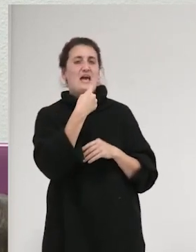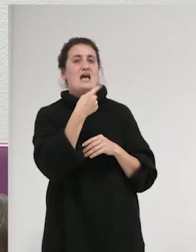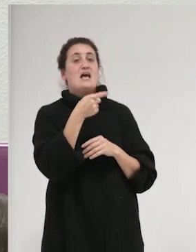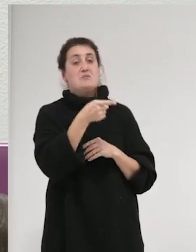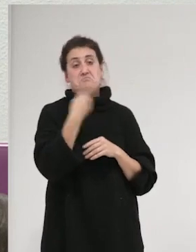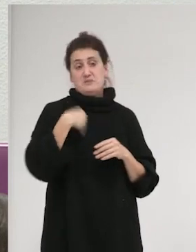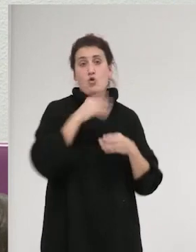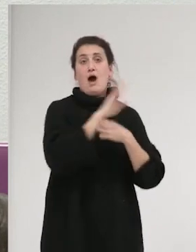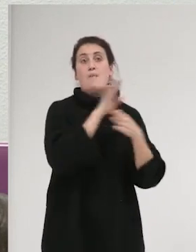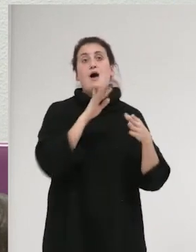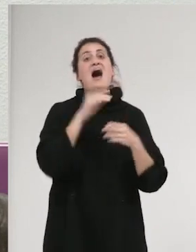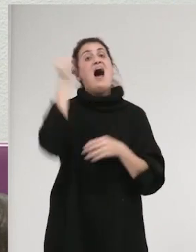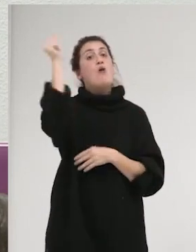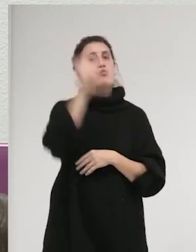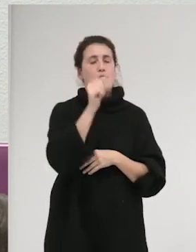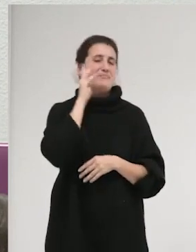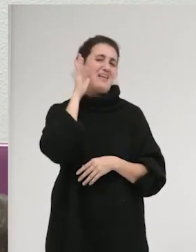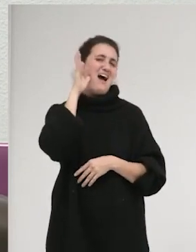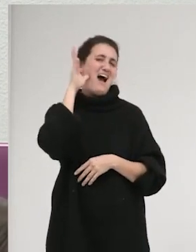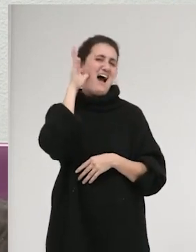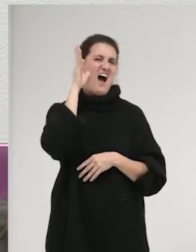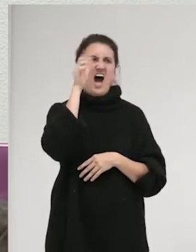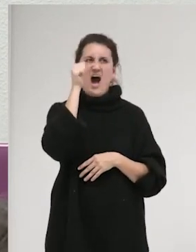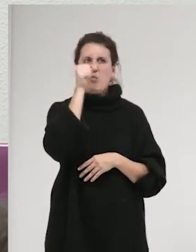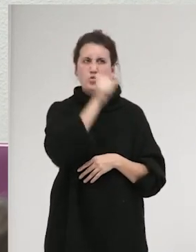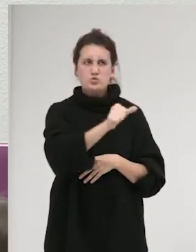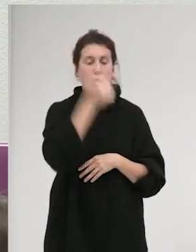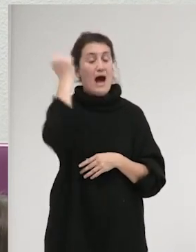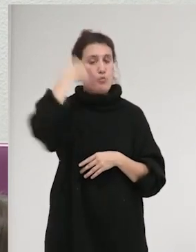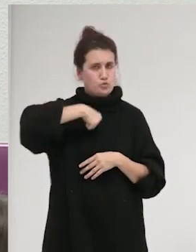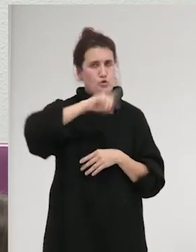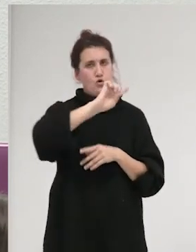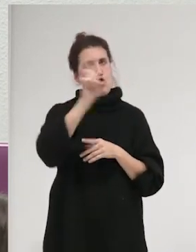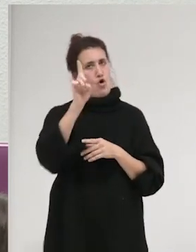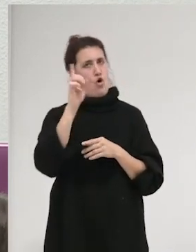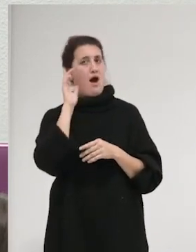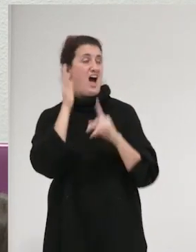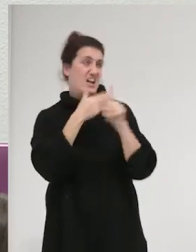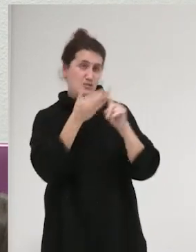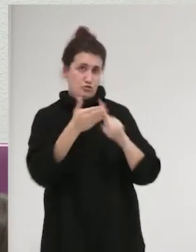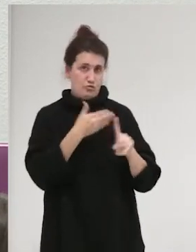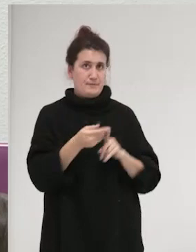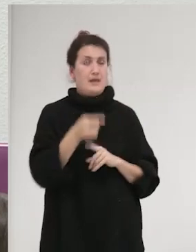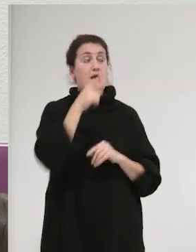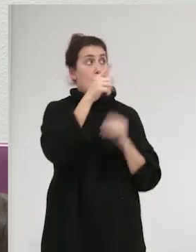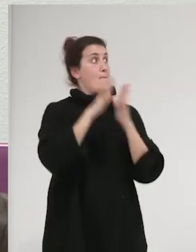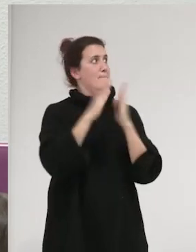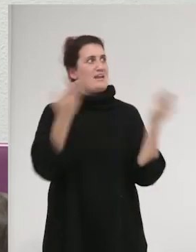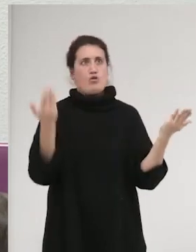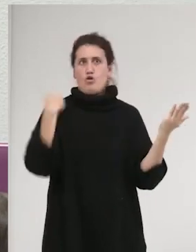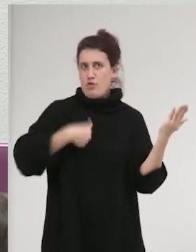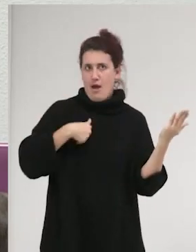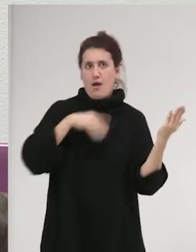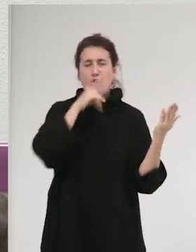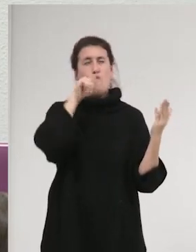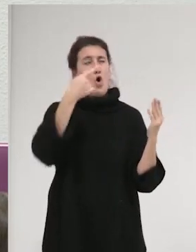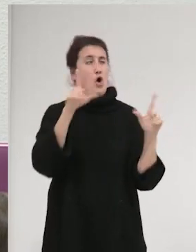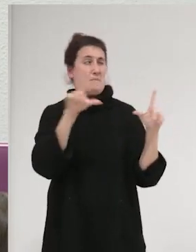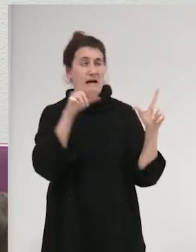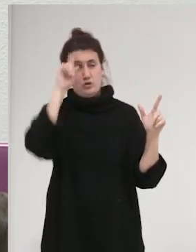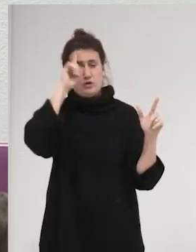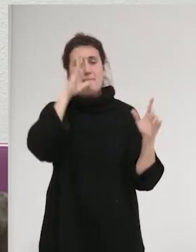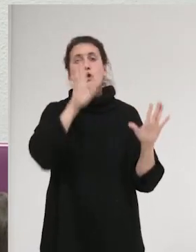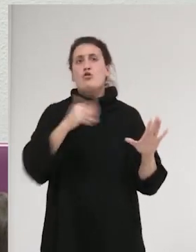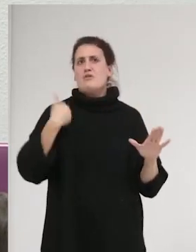hechos de la manada como abuso y no como agresión. La cuestión, bueno, primero de todo, el periódico, tenía, luego no sé si tengo la imagen, pero bueno, ya